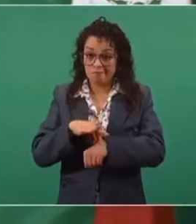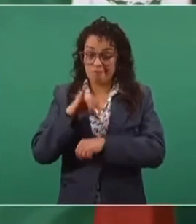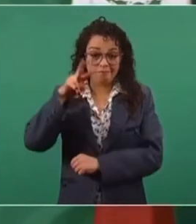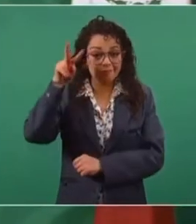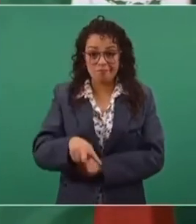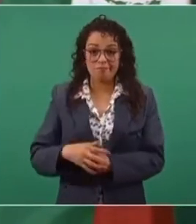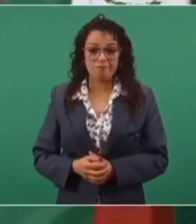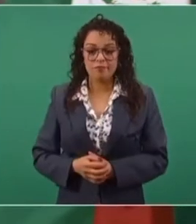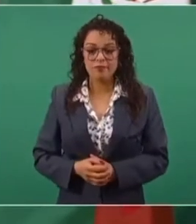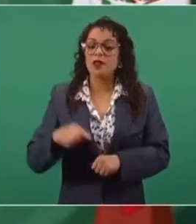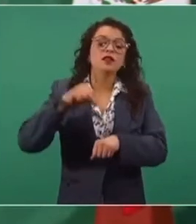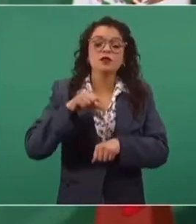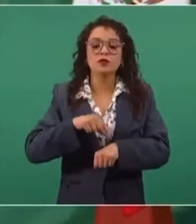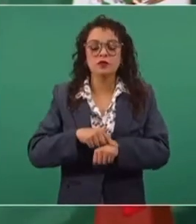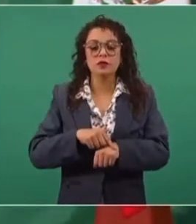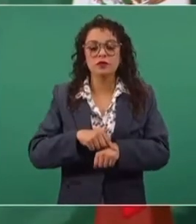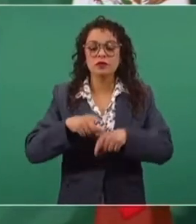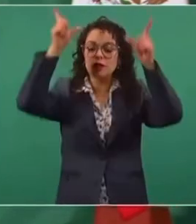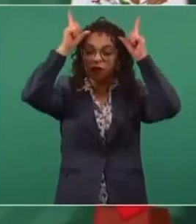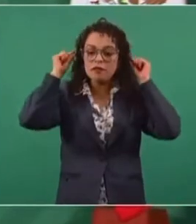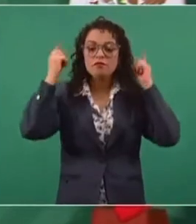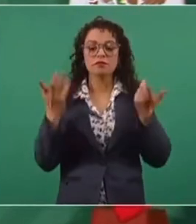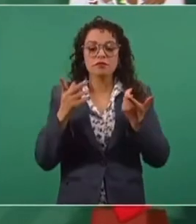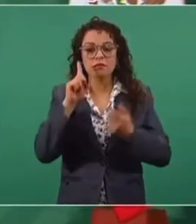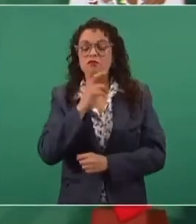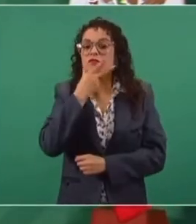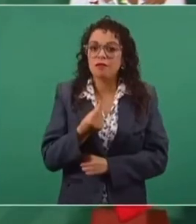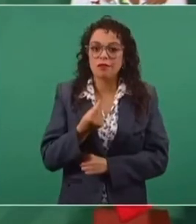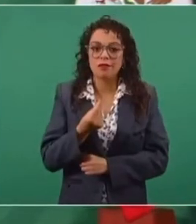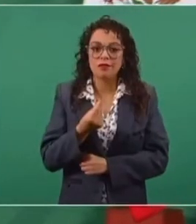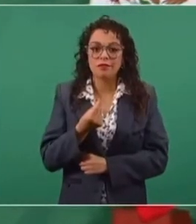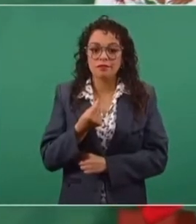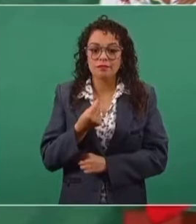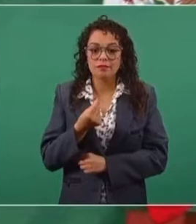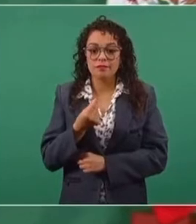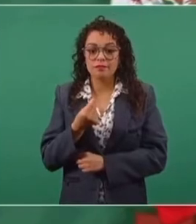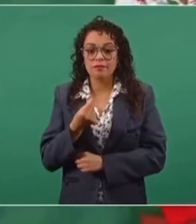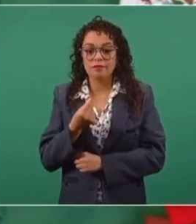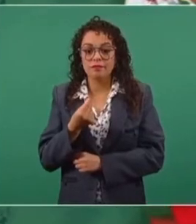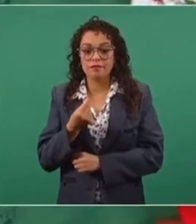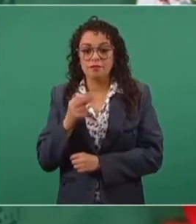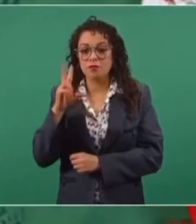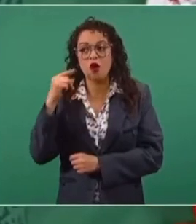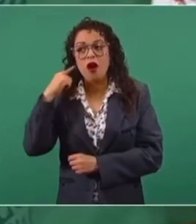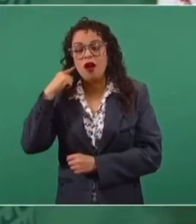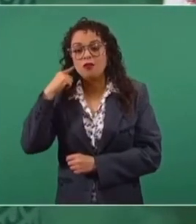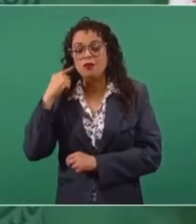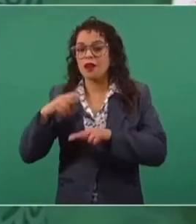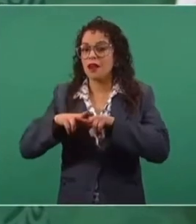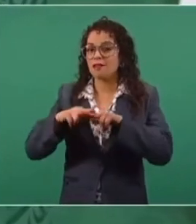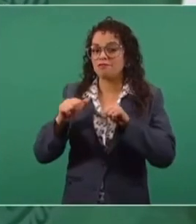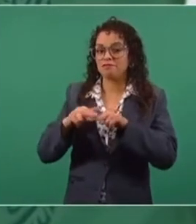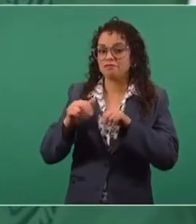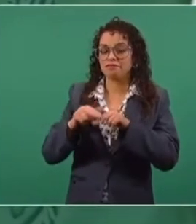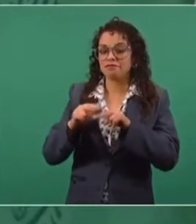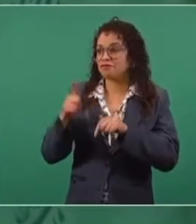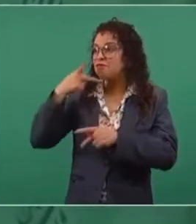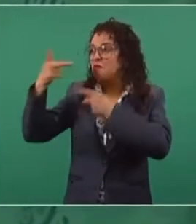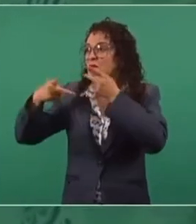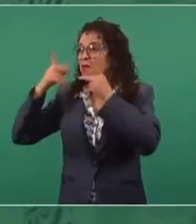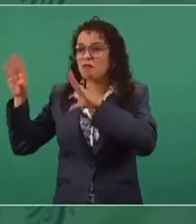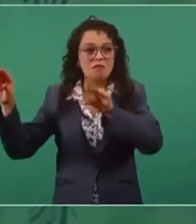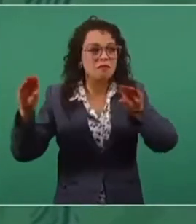Y los médicos, los enfermeros, las enfermeras no escucharon el canto de las sirenas y se dedicaron